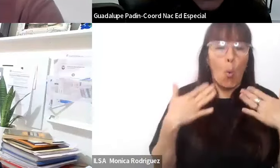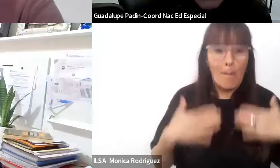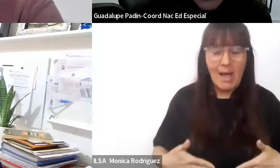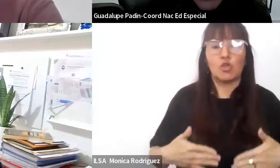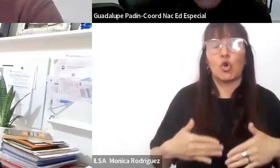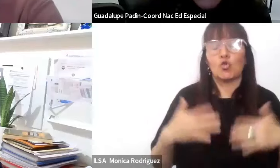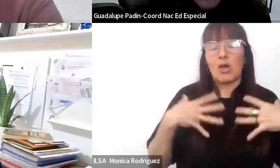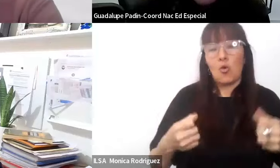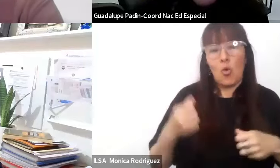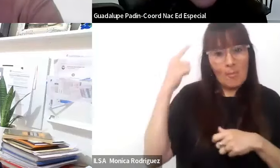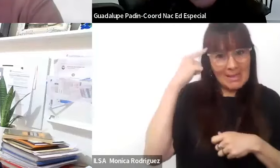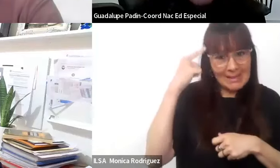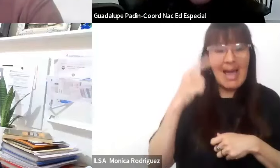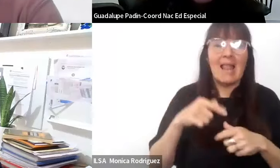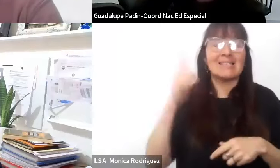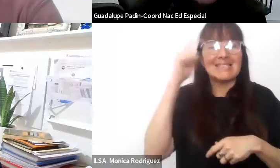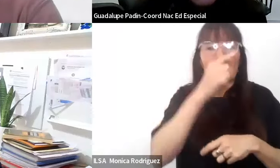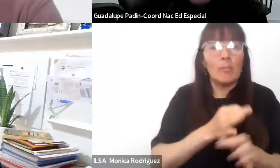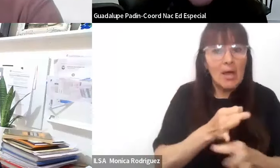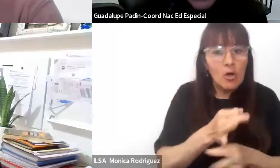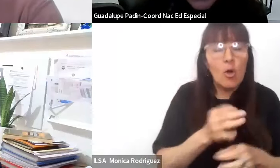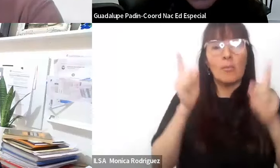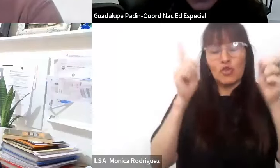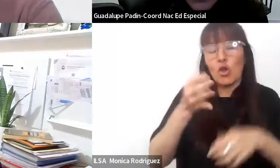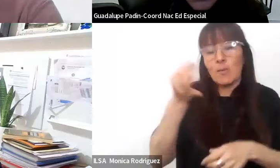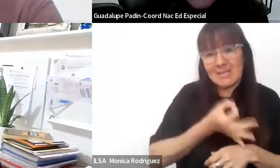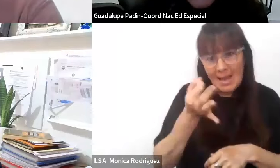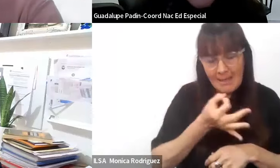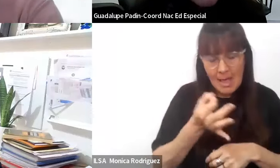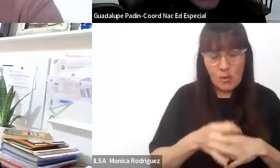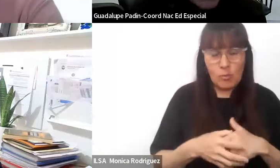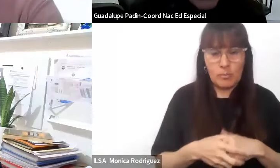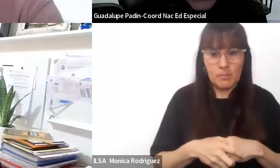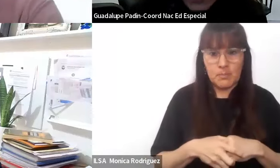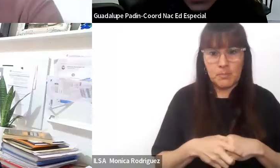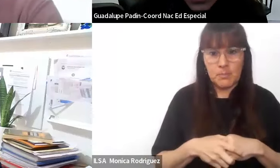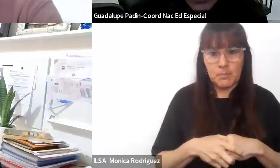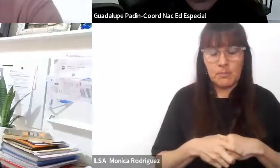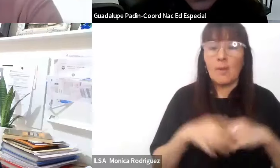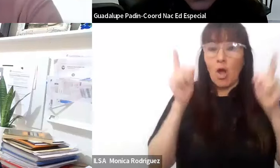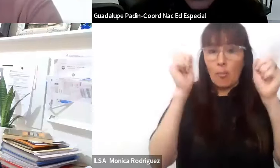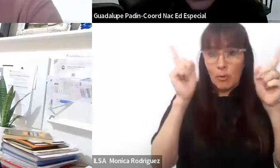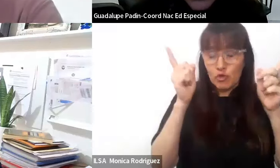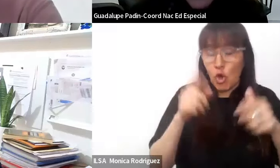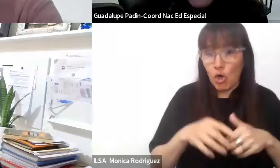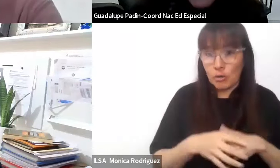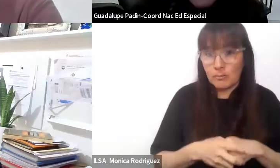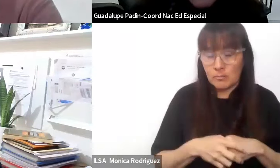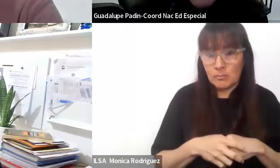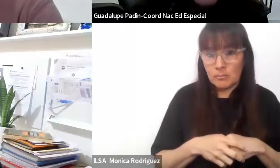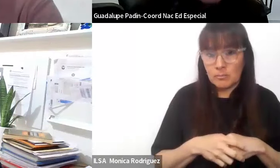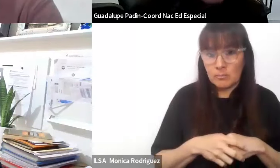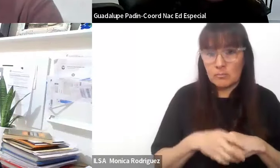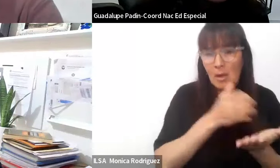psicopedagogo y profesor especializado en discapacitados médicos. Se desempeñó como profesor en distintas